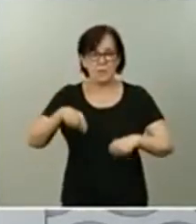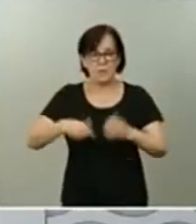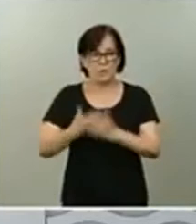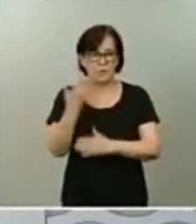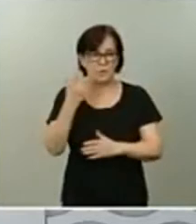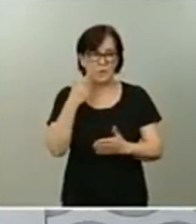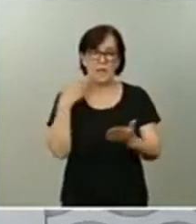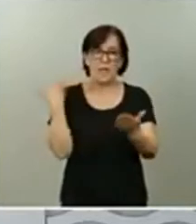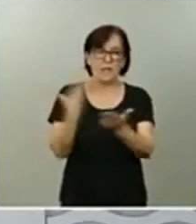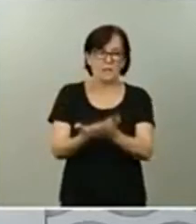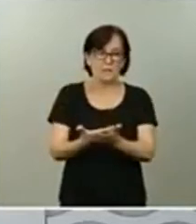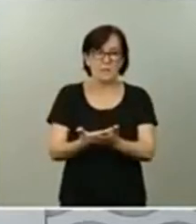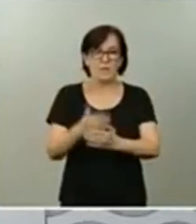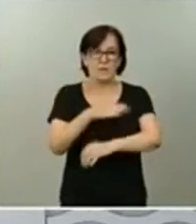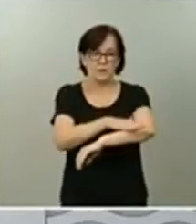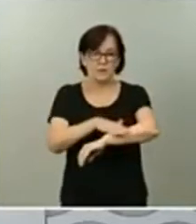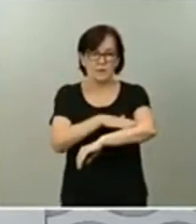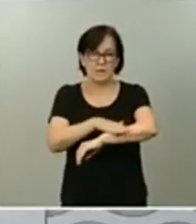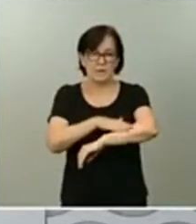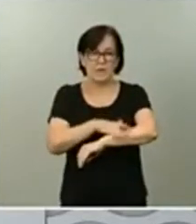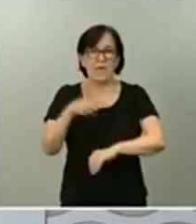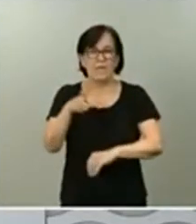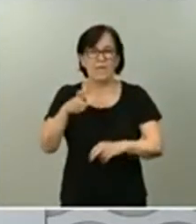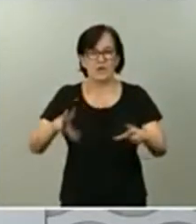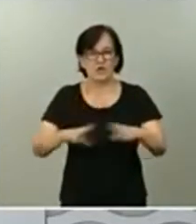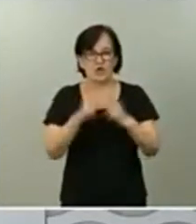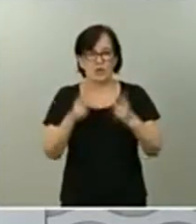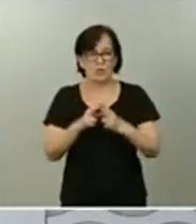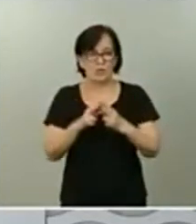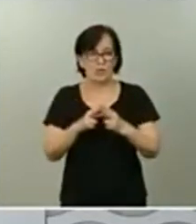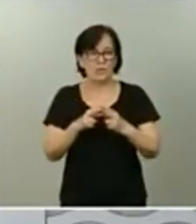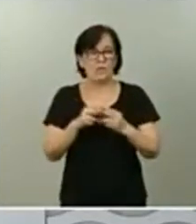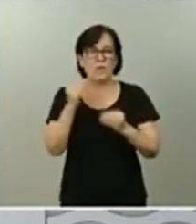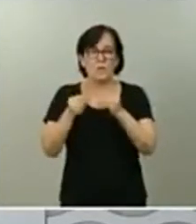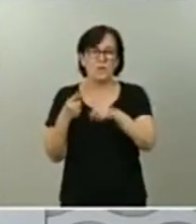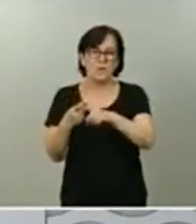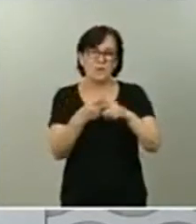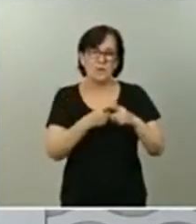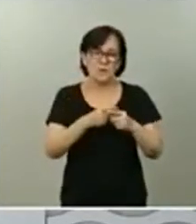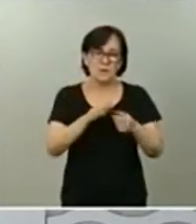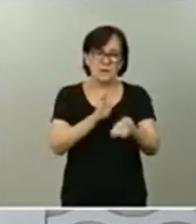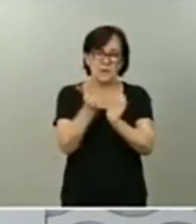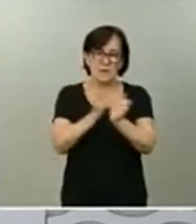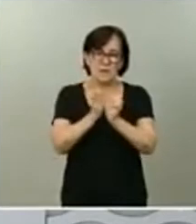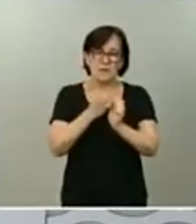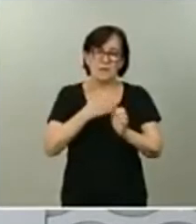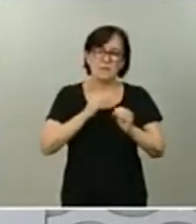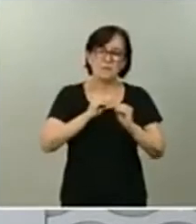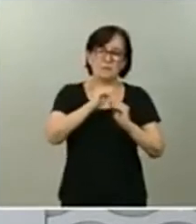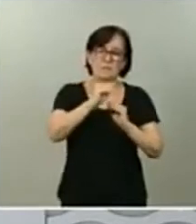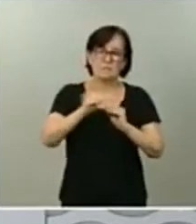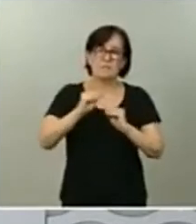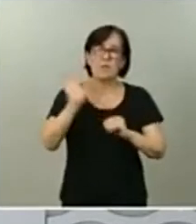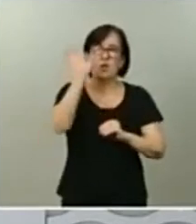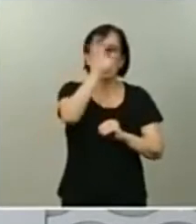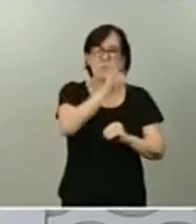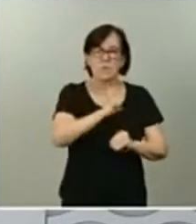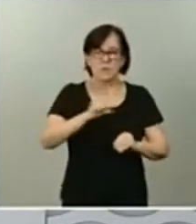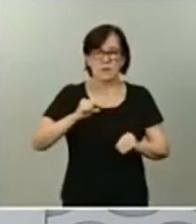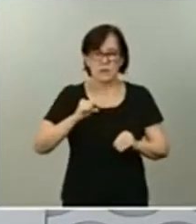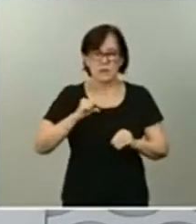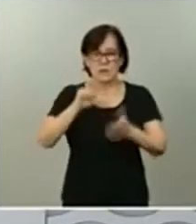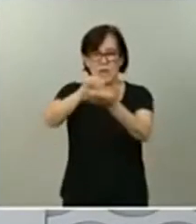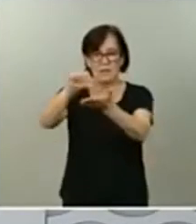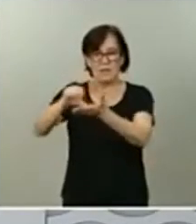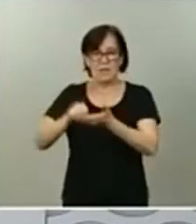del Ministerio de Derechos Sociales, la distribución de crédito destinado a comunidades autónomas y a las ciudades autónomas